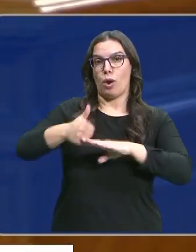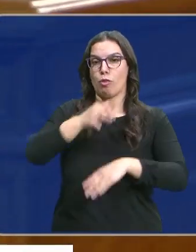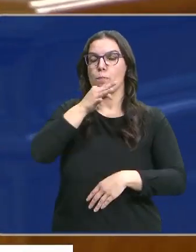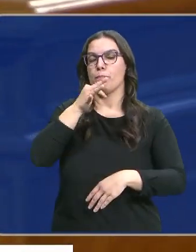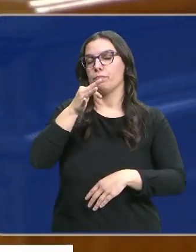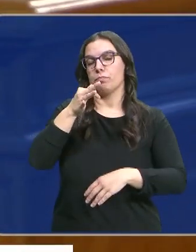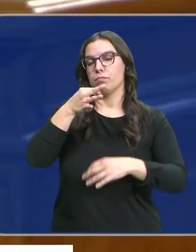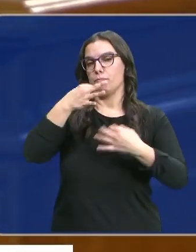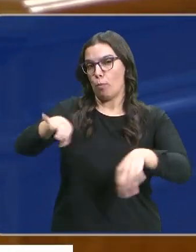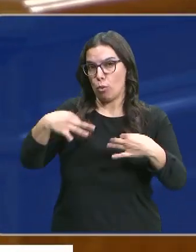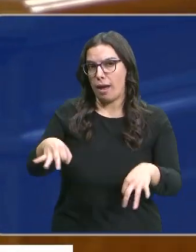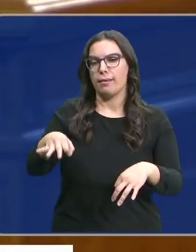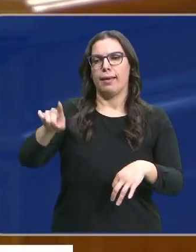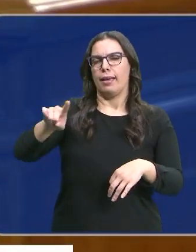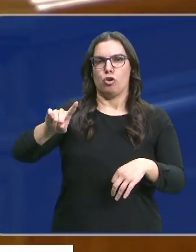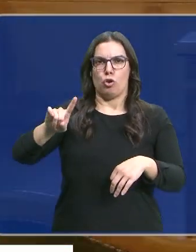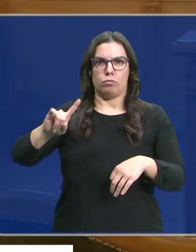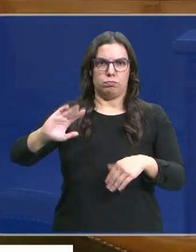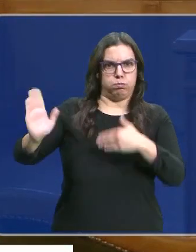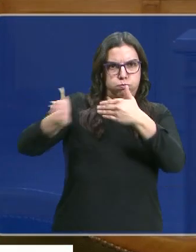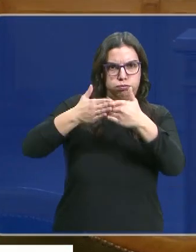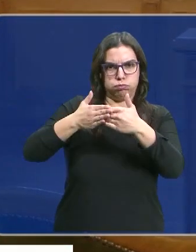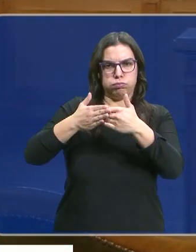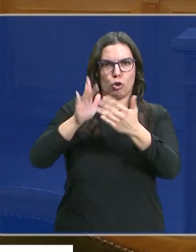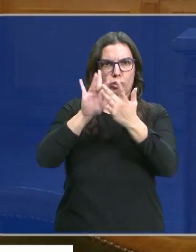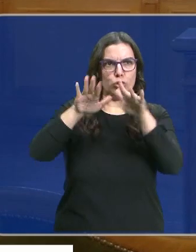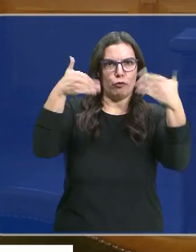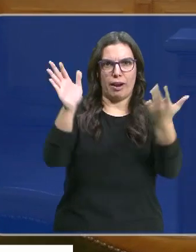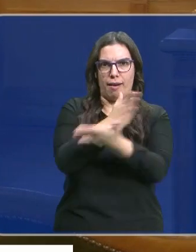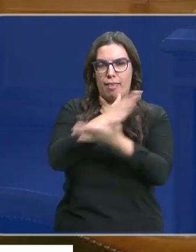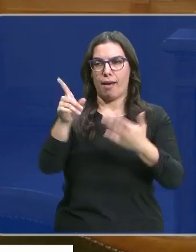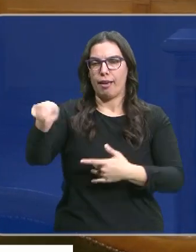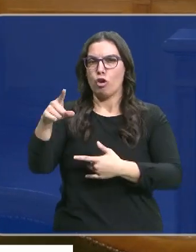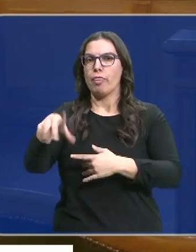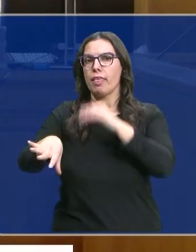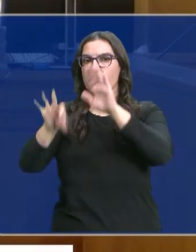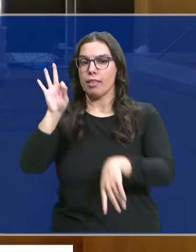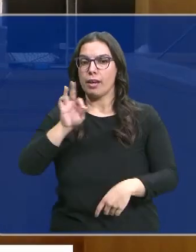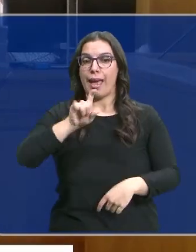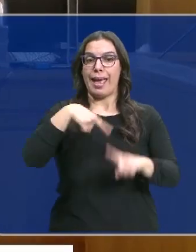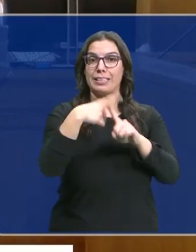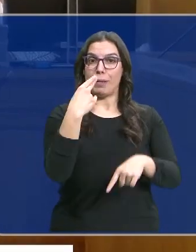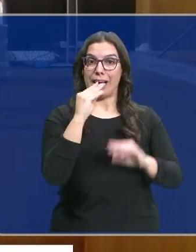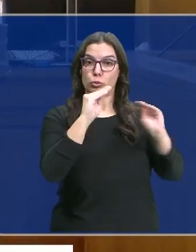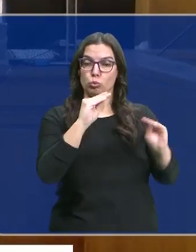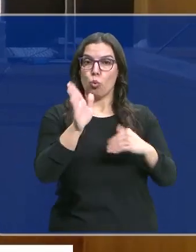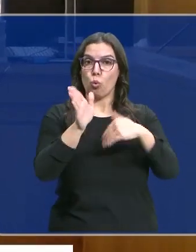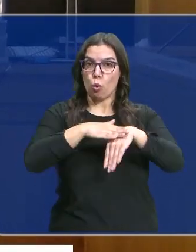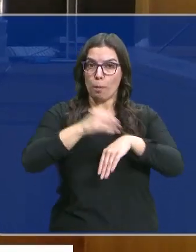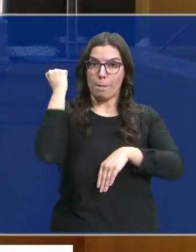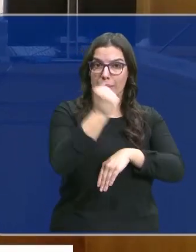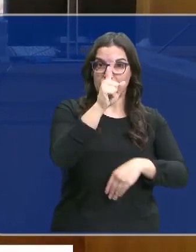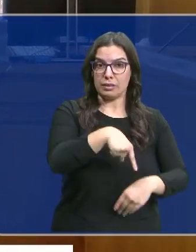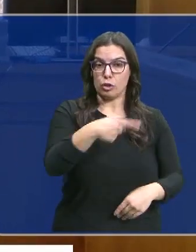hotel sin móviles e incomunicados, que decide si el principal acusado, la expareja de la víctima, fue culpable del asesinato. La mujer fue